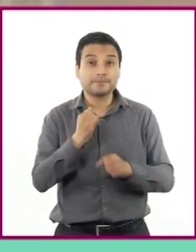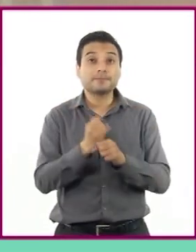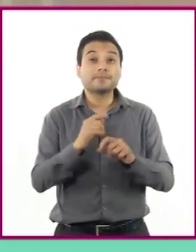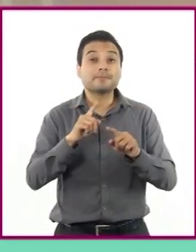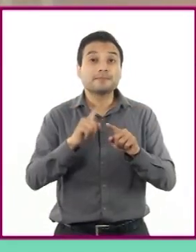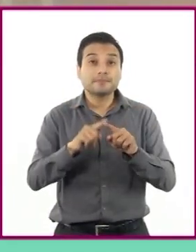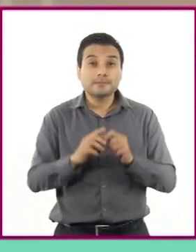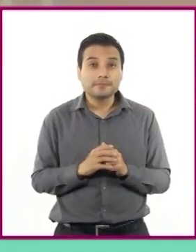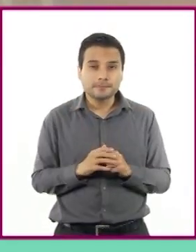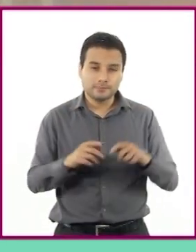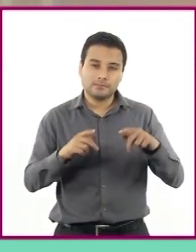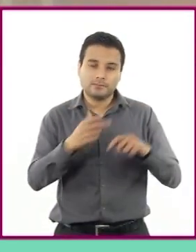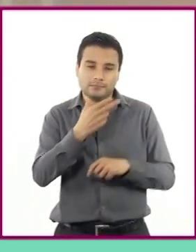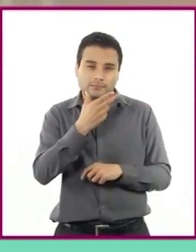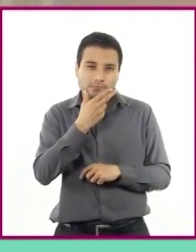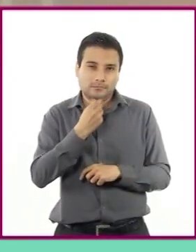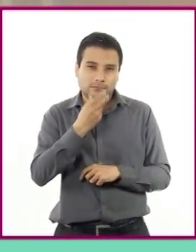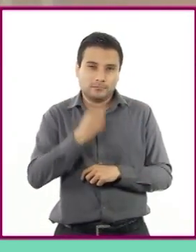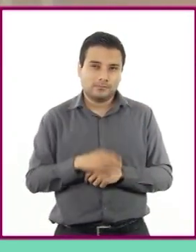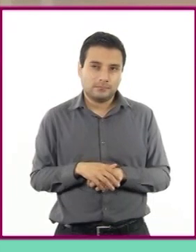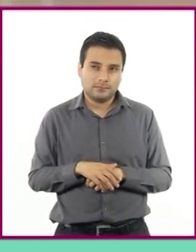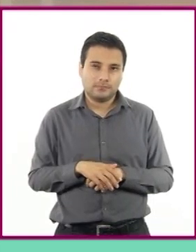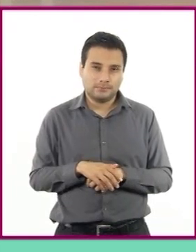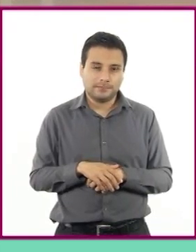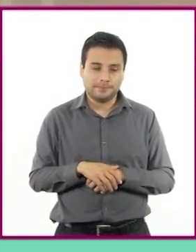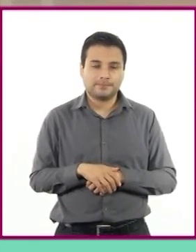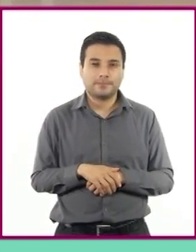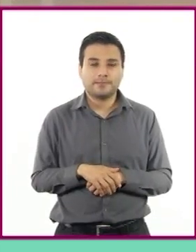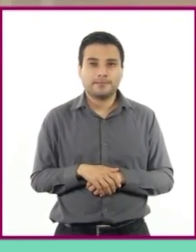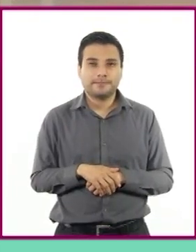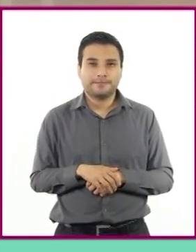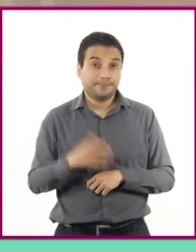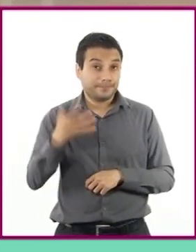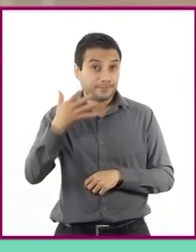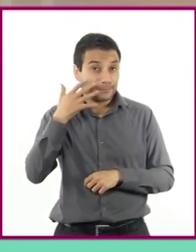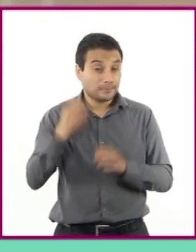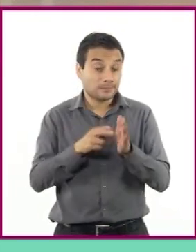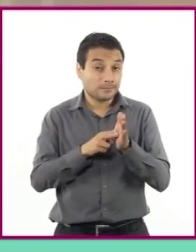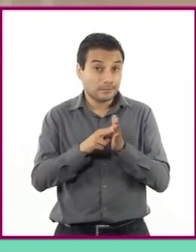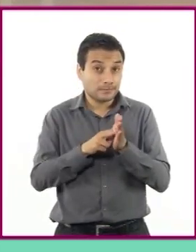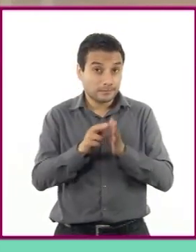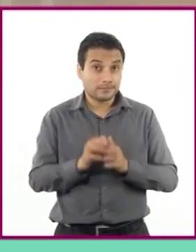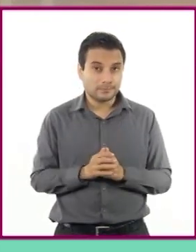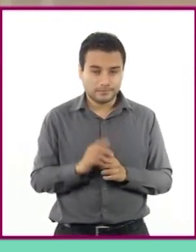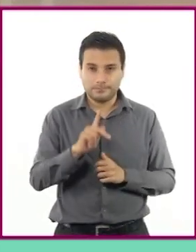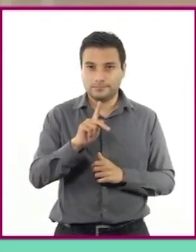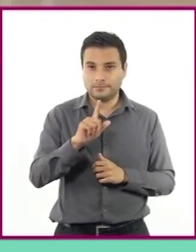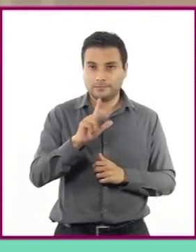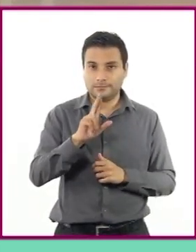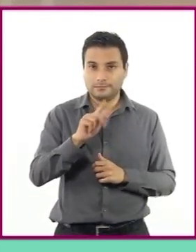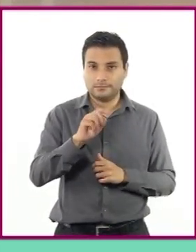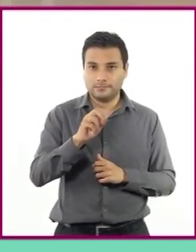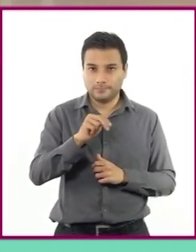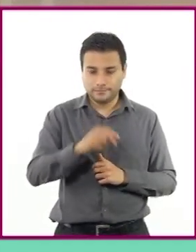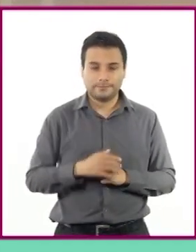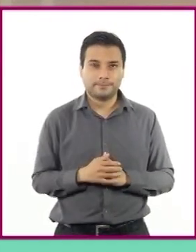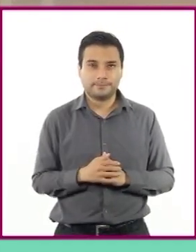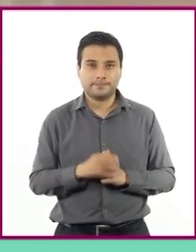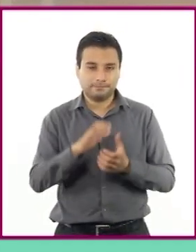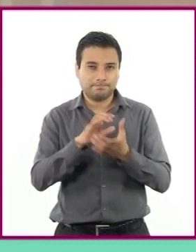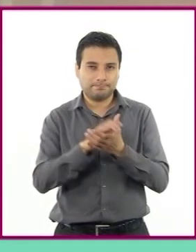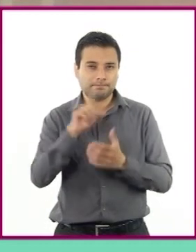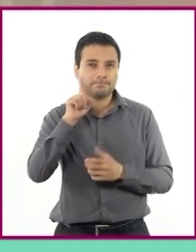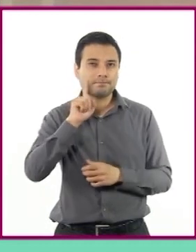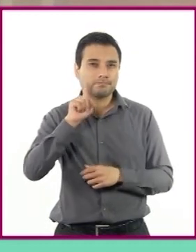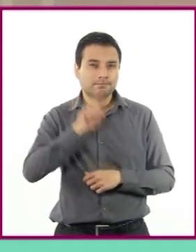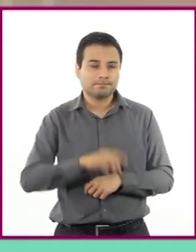el protagonista, un hombre de edad media, un gato negro llamado Plutón y esposa del